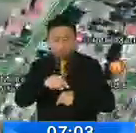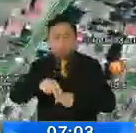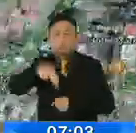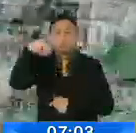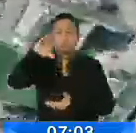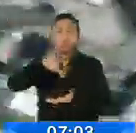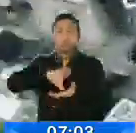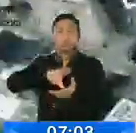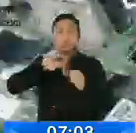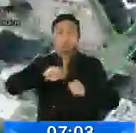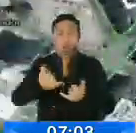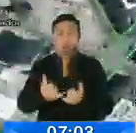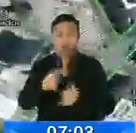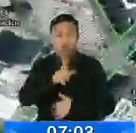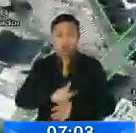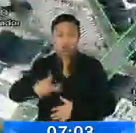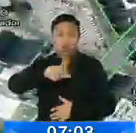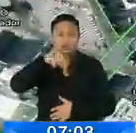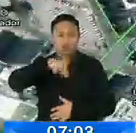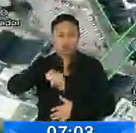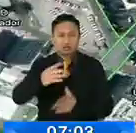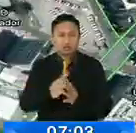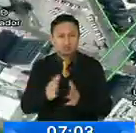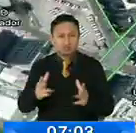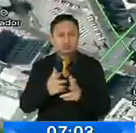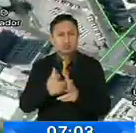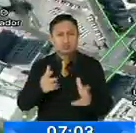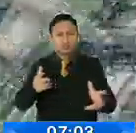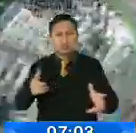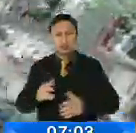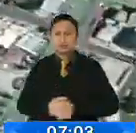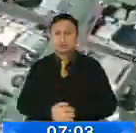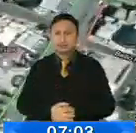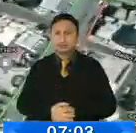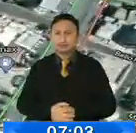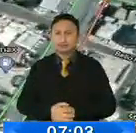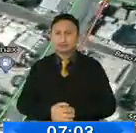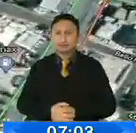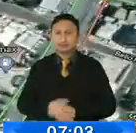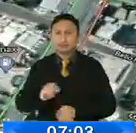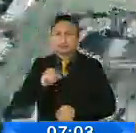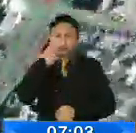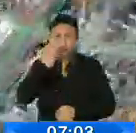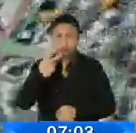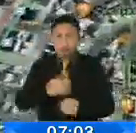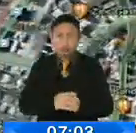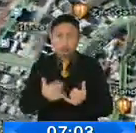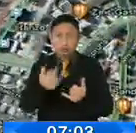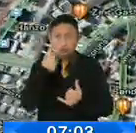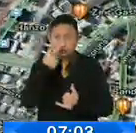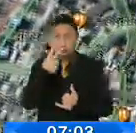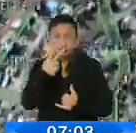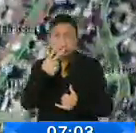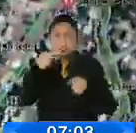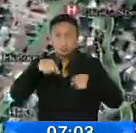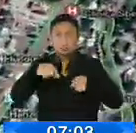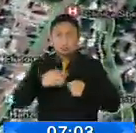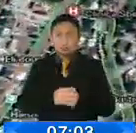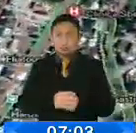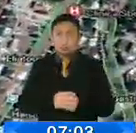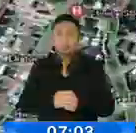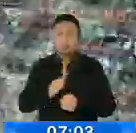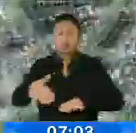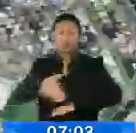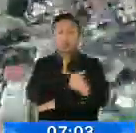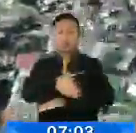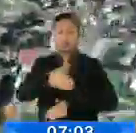amanecido hoy lunes con bastante carga vehicular, miren ustedes, ahí estamos mirando justamente la avenida González